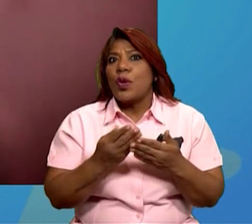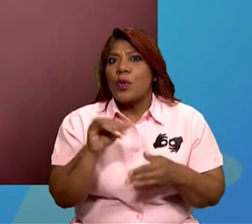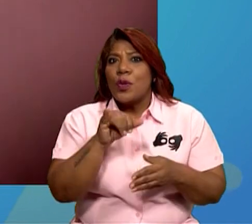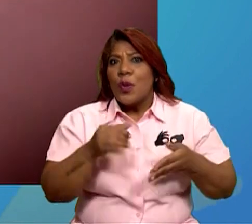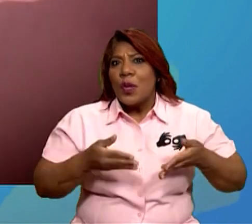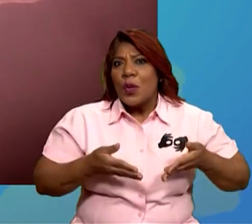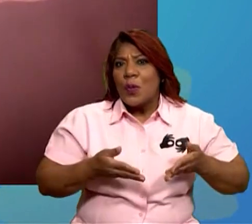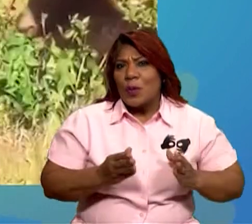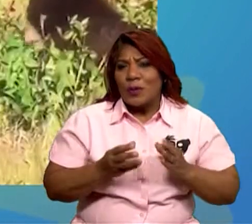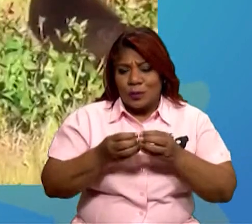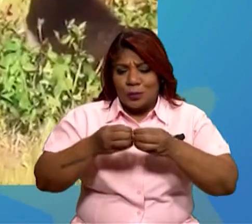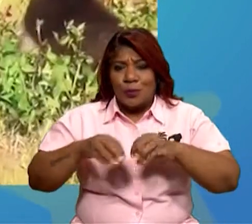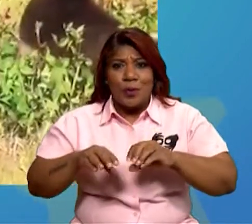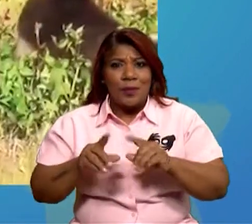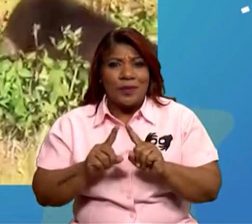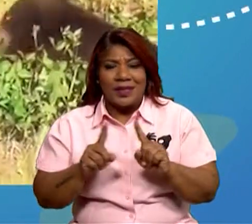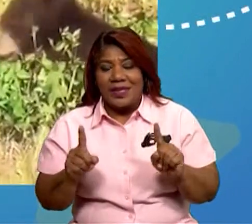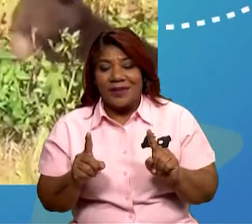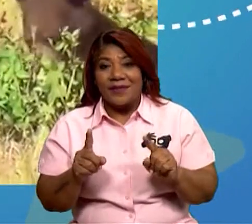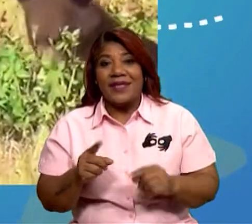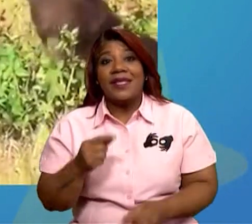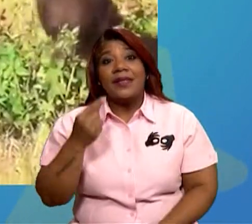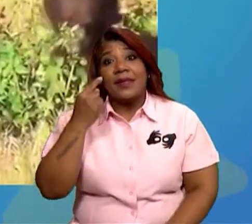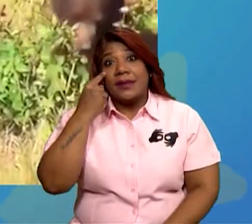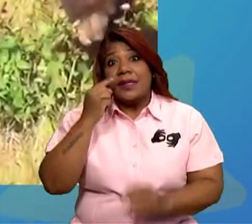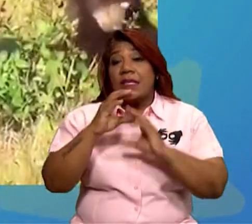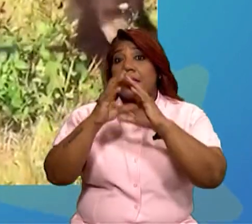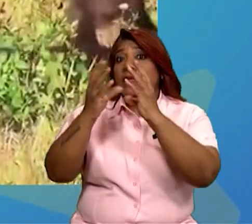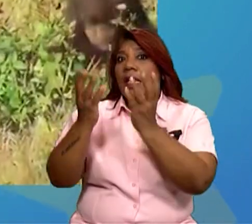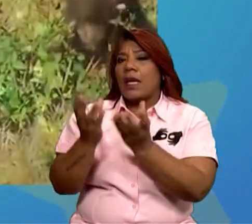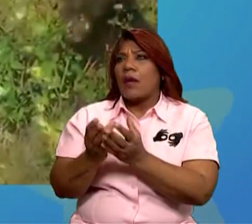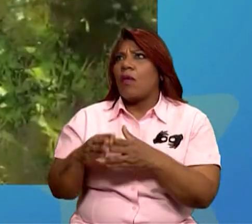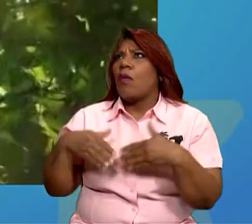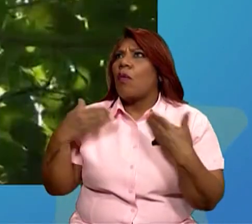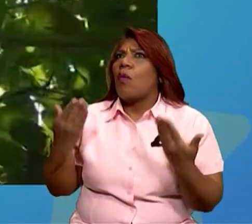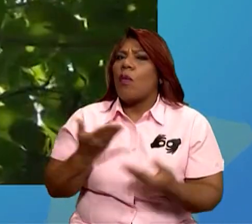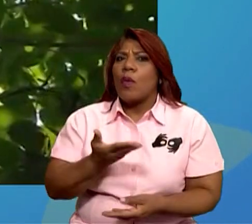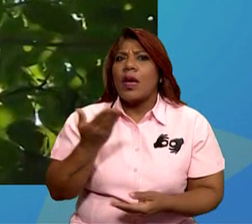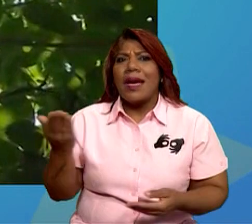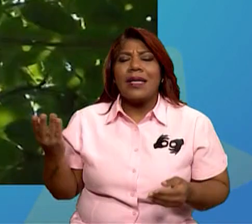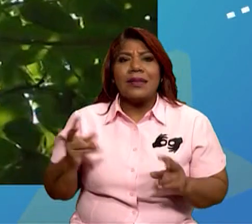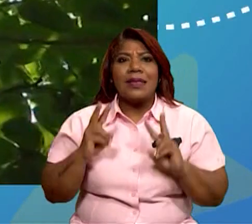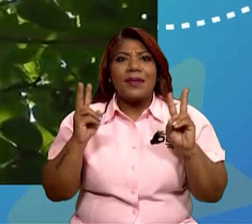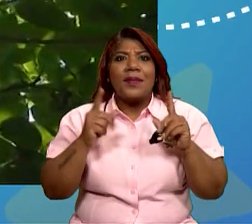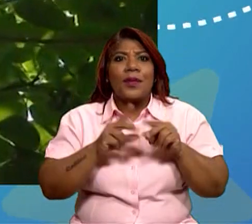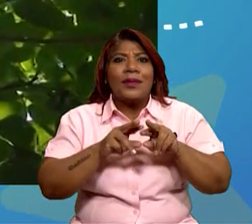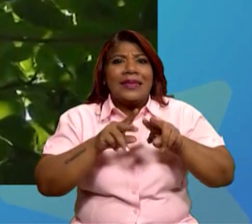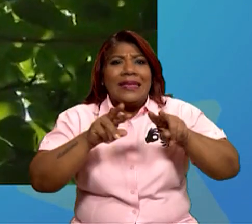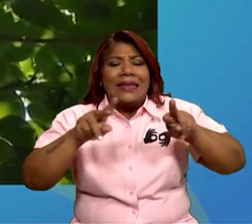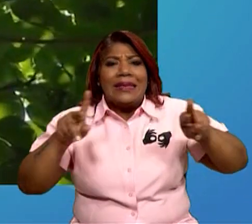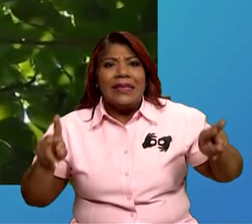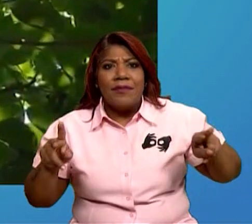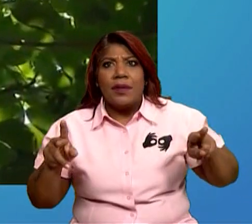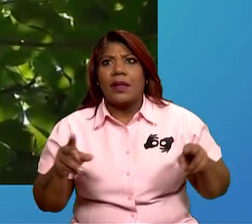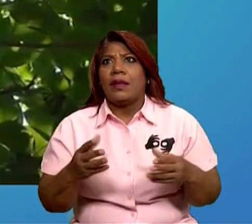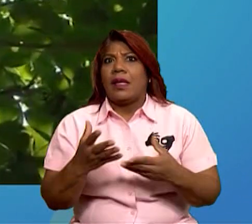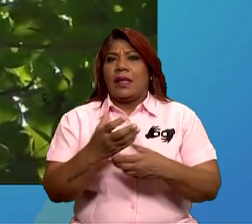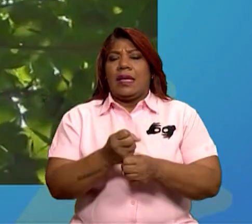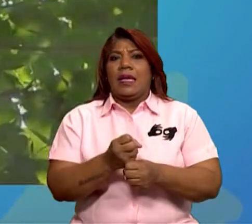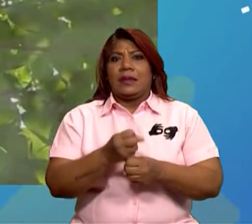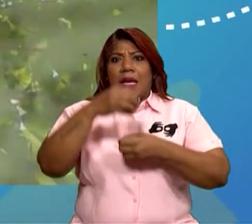un ser vivo diminuto. Ya sé, pero ¿cómo es que hay seres vivos tan diversos si están hechos de lo mismo?